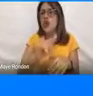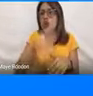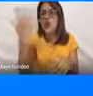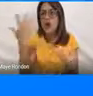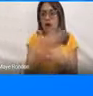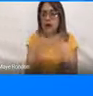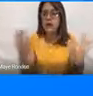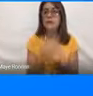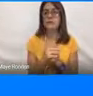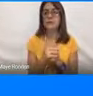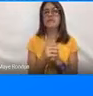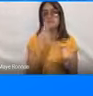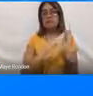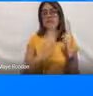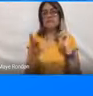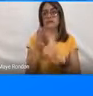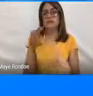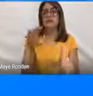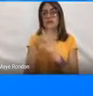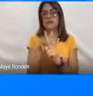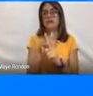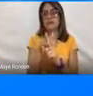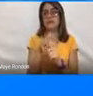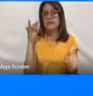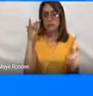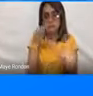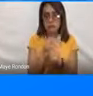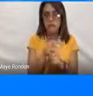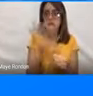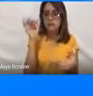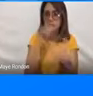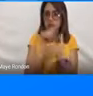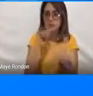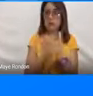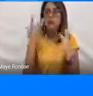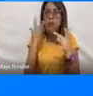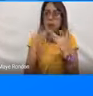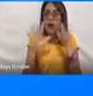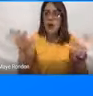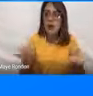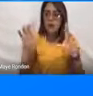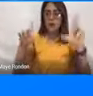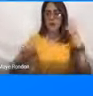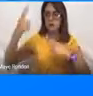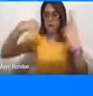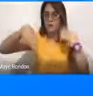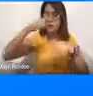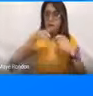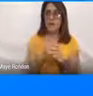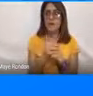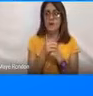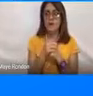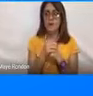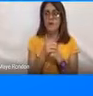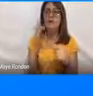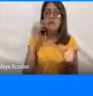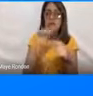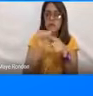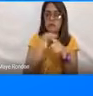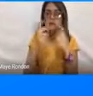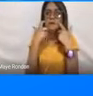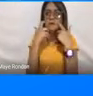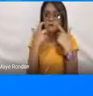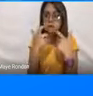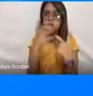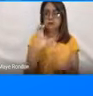que pueden ocurrir dentro de las actividades turísticas, estándares y prácticas relevantes